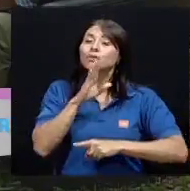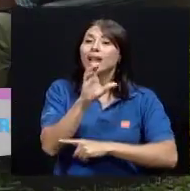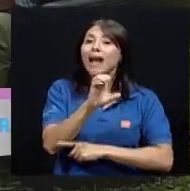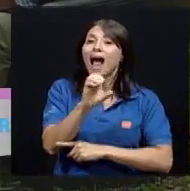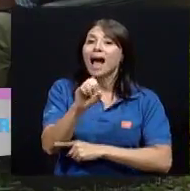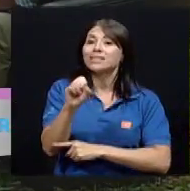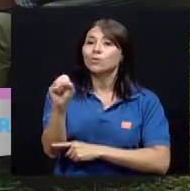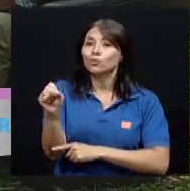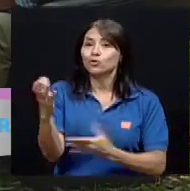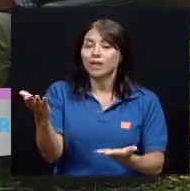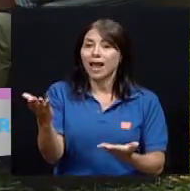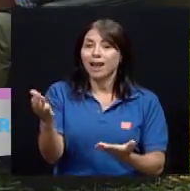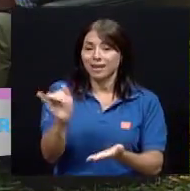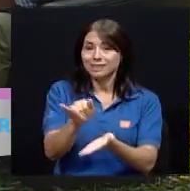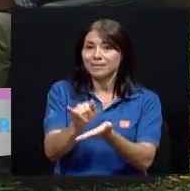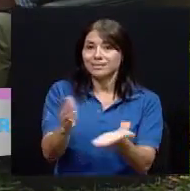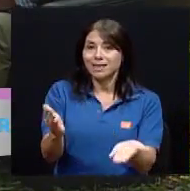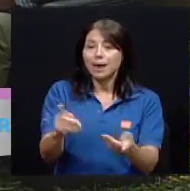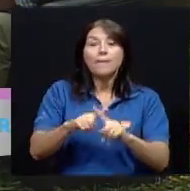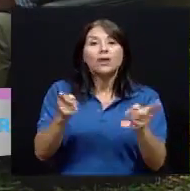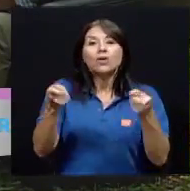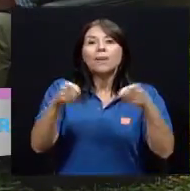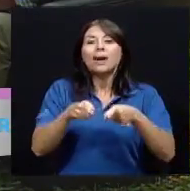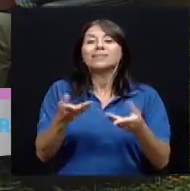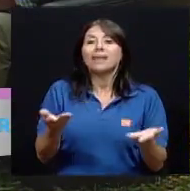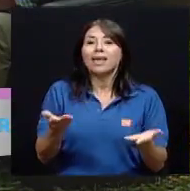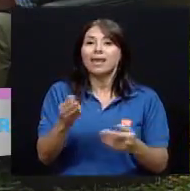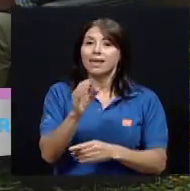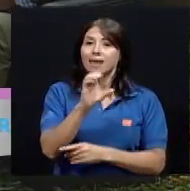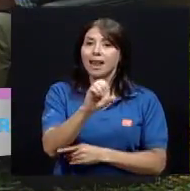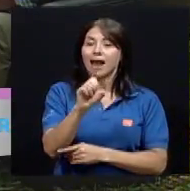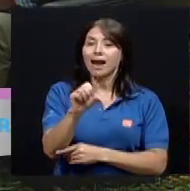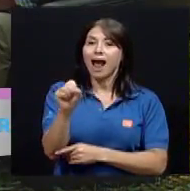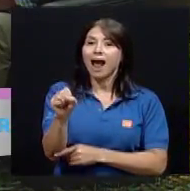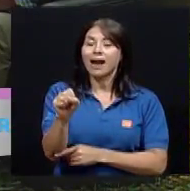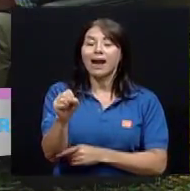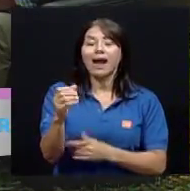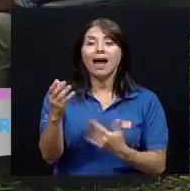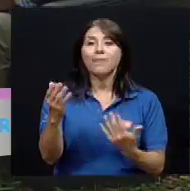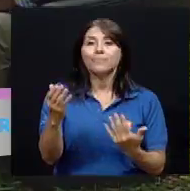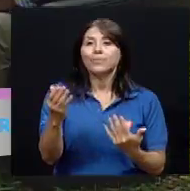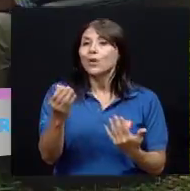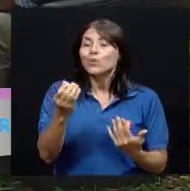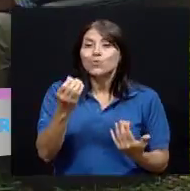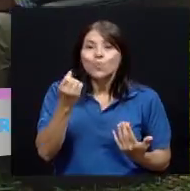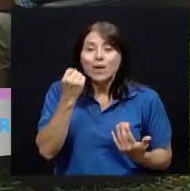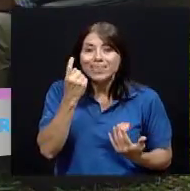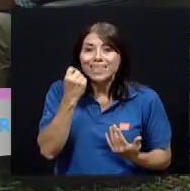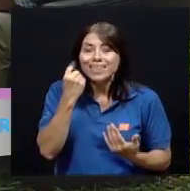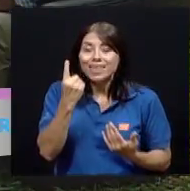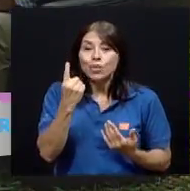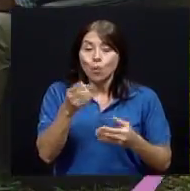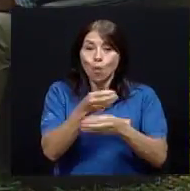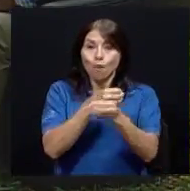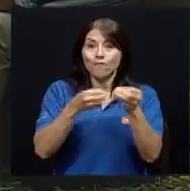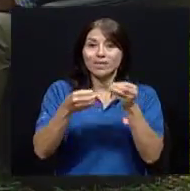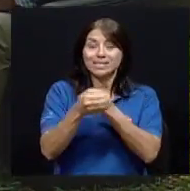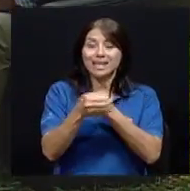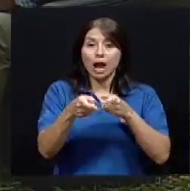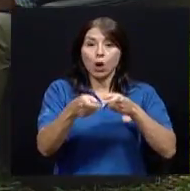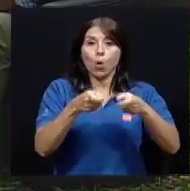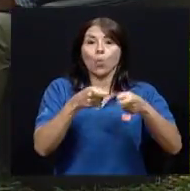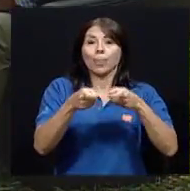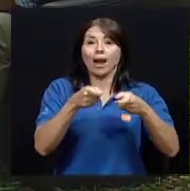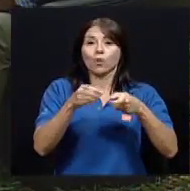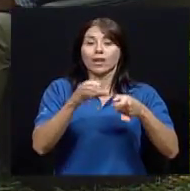es que la Caja no ha logrado superar el tema de que las Contralorías forman parte, en realidad, de la misma institución, entonces se